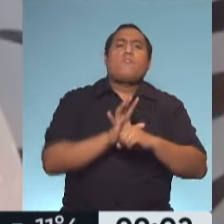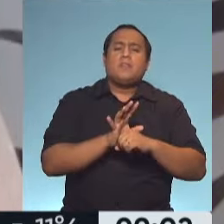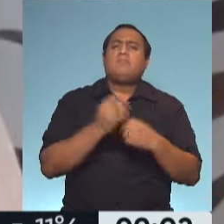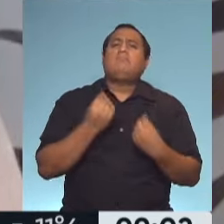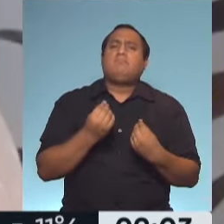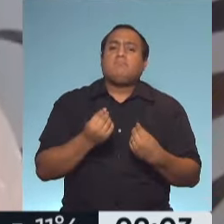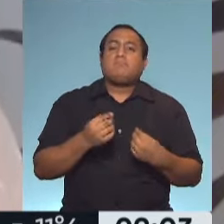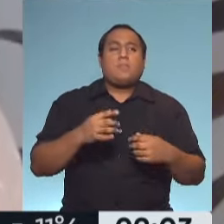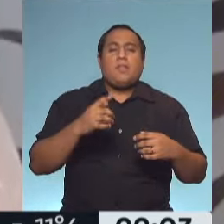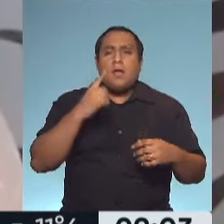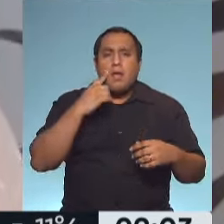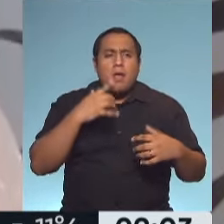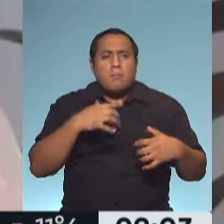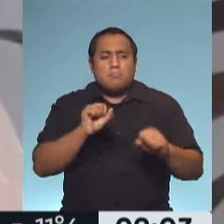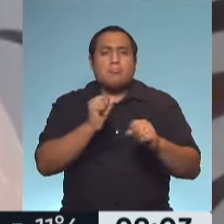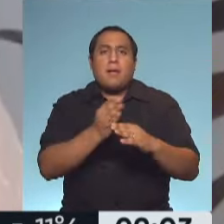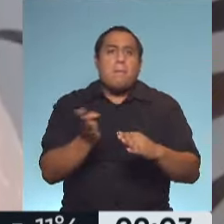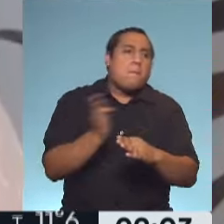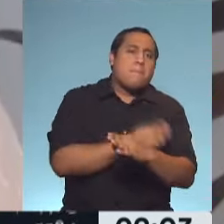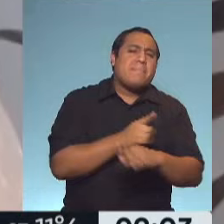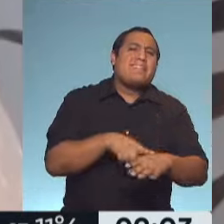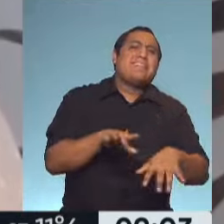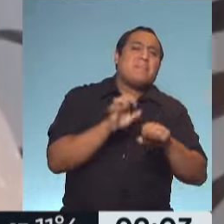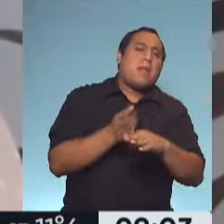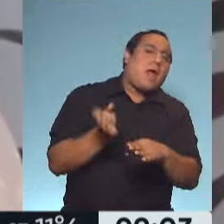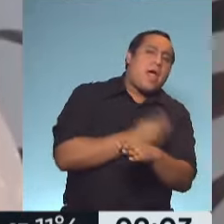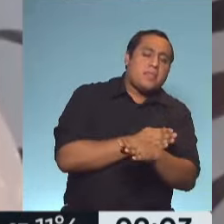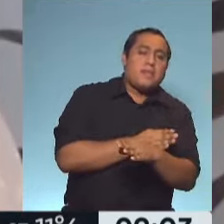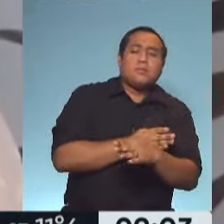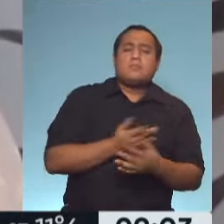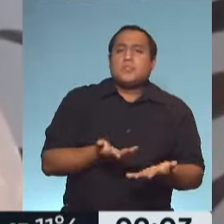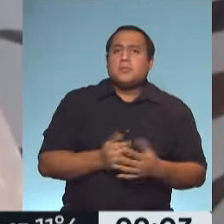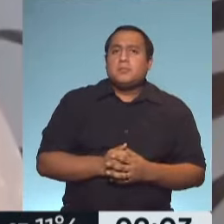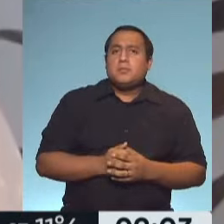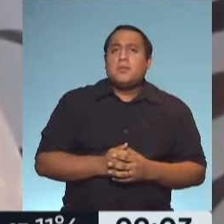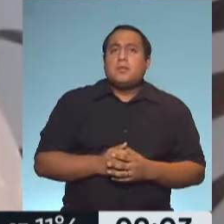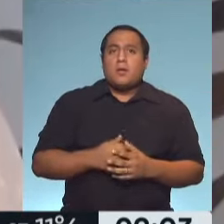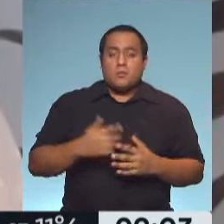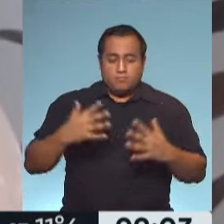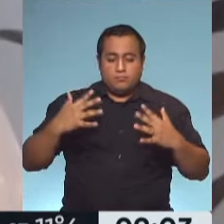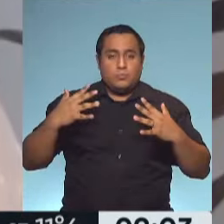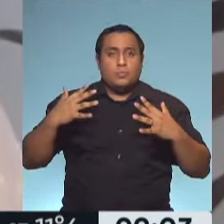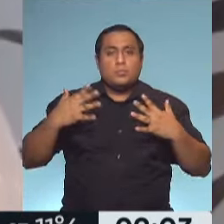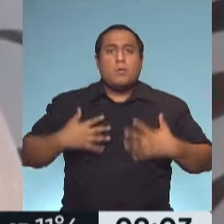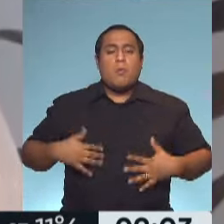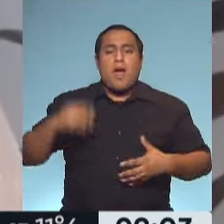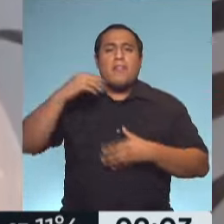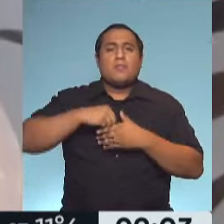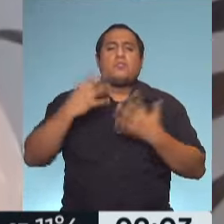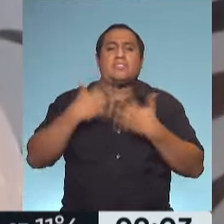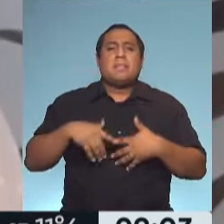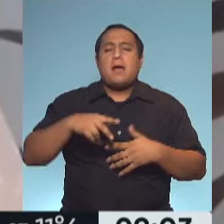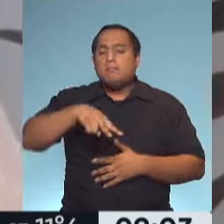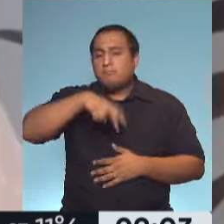la detección temprana, el abordaje, las distintas cuestiones vinculadas a nuestro aparato respirador, sobre todo a nuestros pulmones.